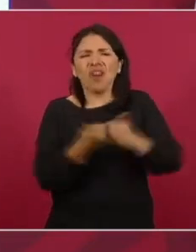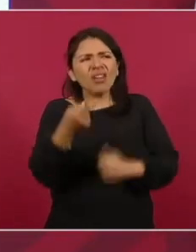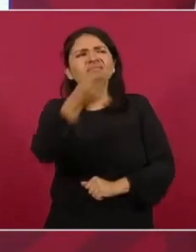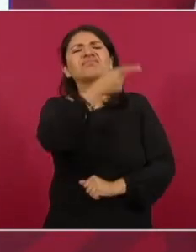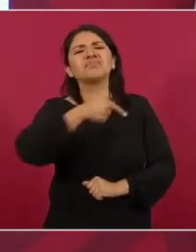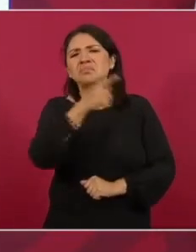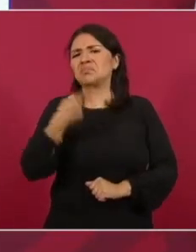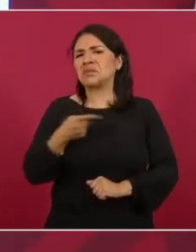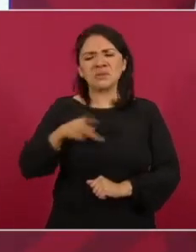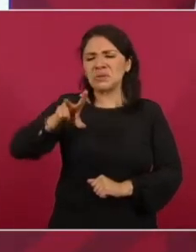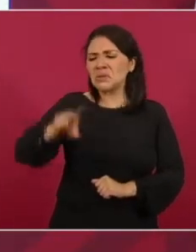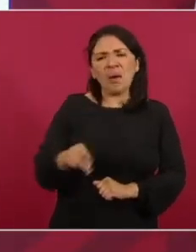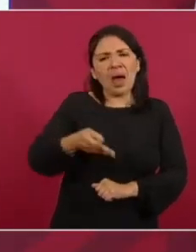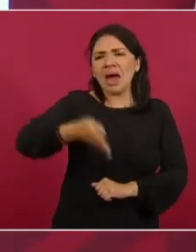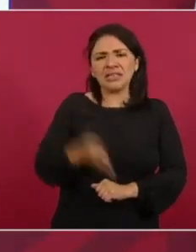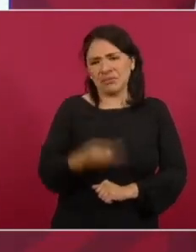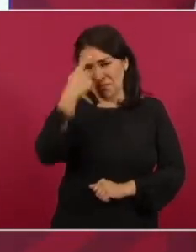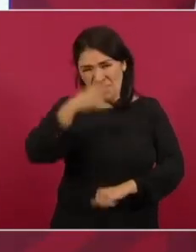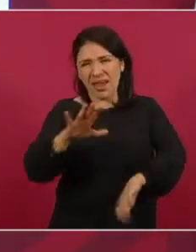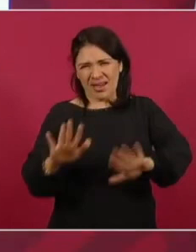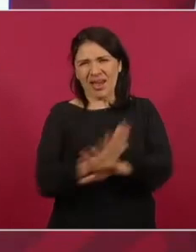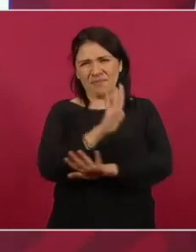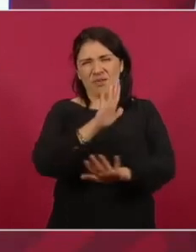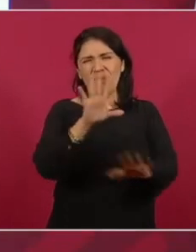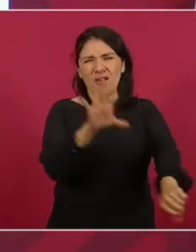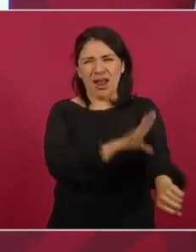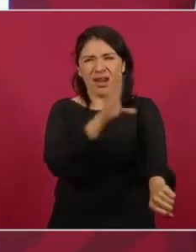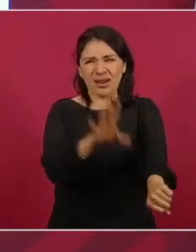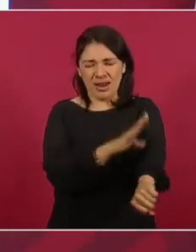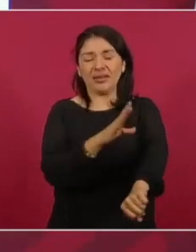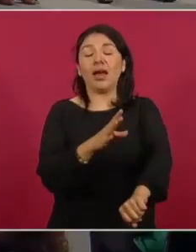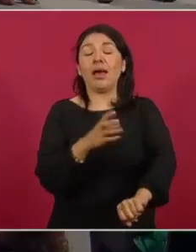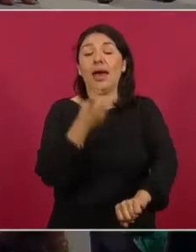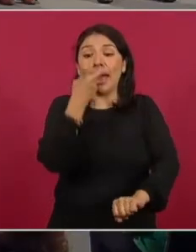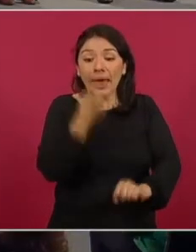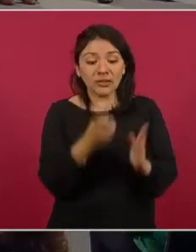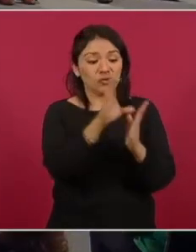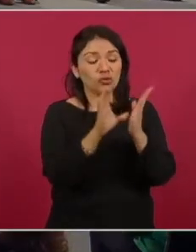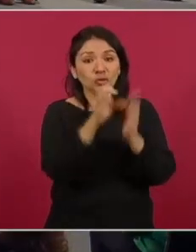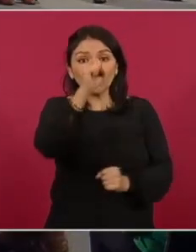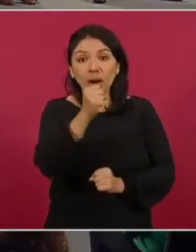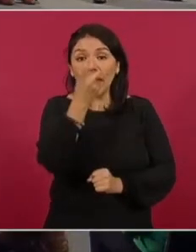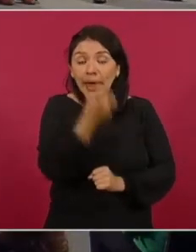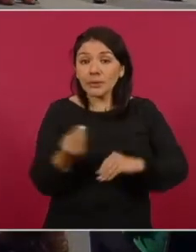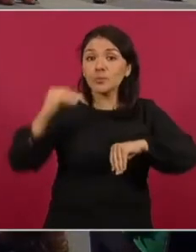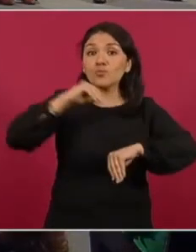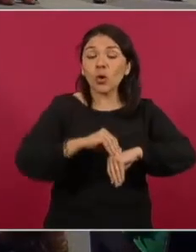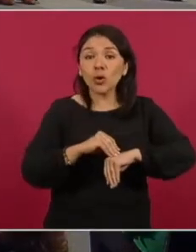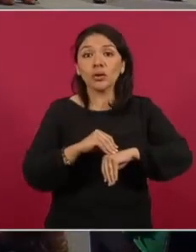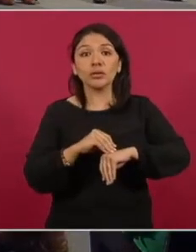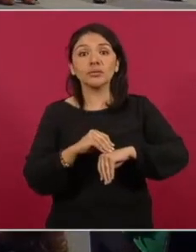de la reforma constitucional, como